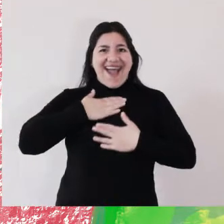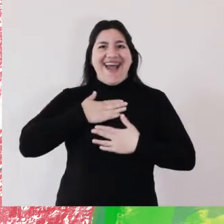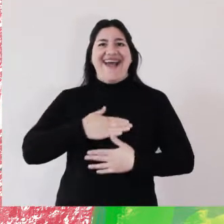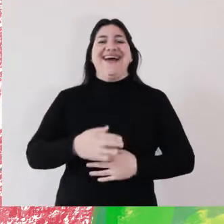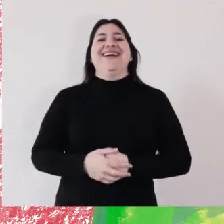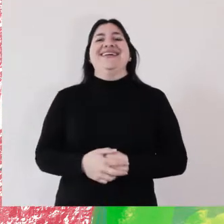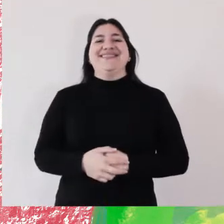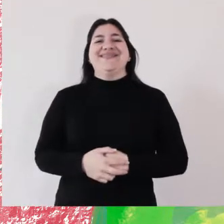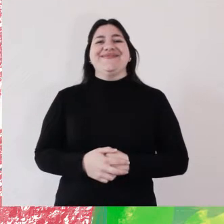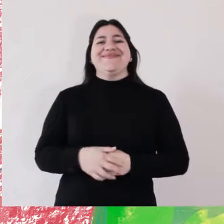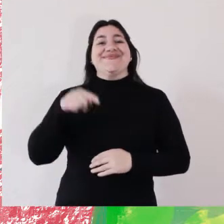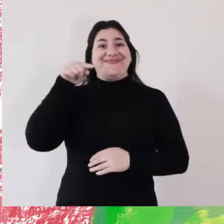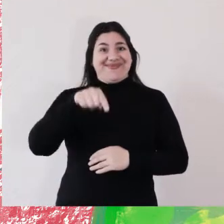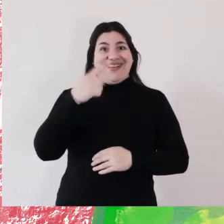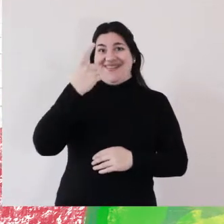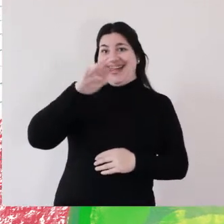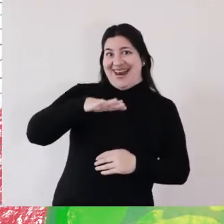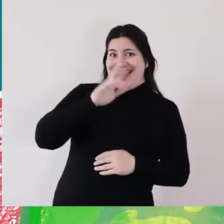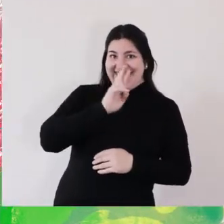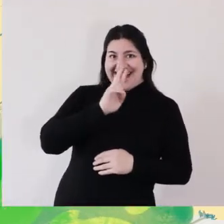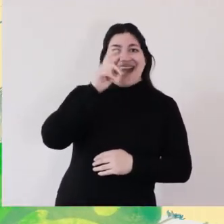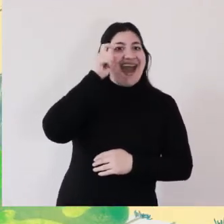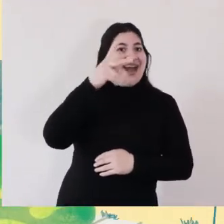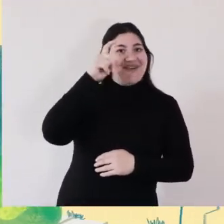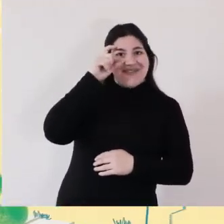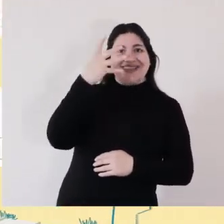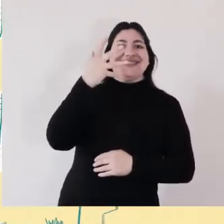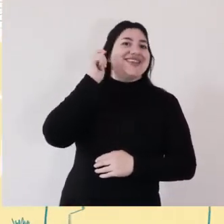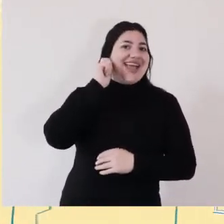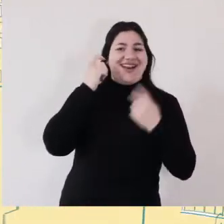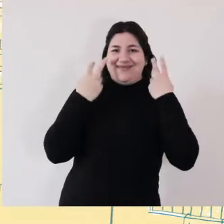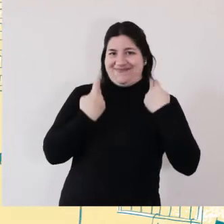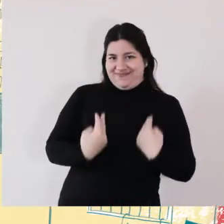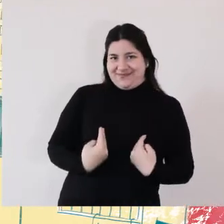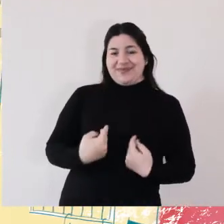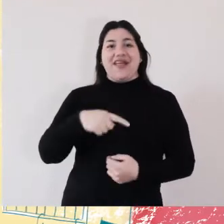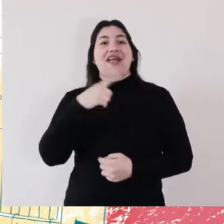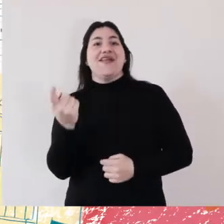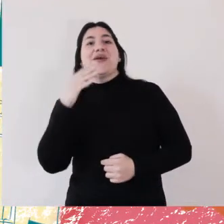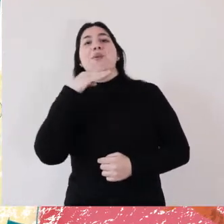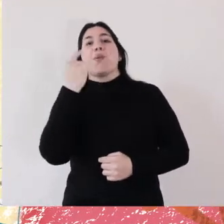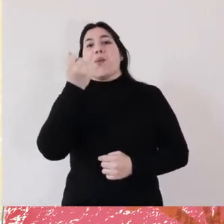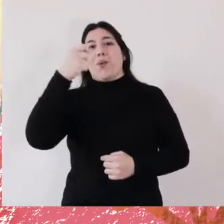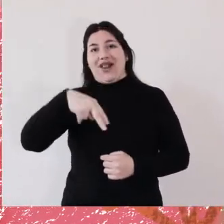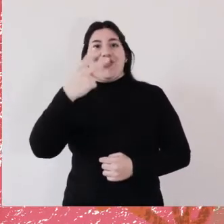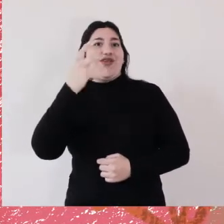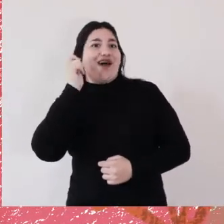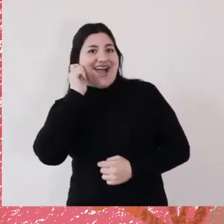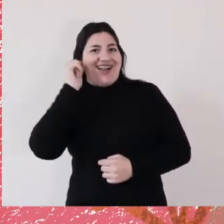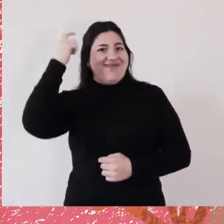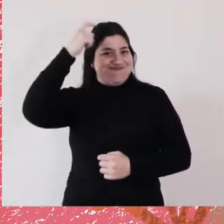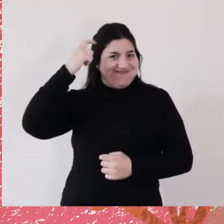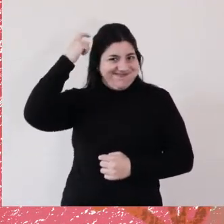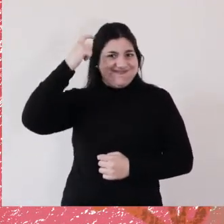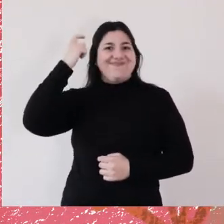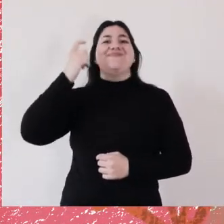Ebe, de 5 años, y Juan, de casi 2, son hermanos y viven con su mamá en